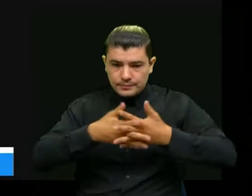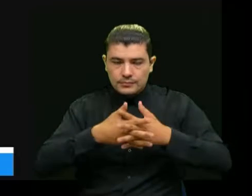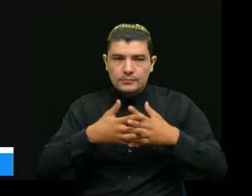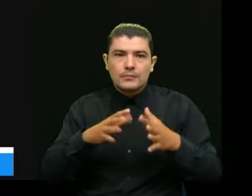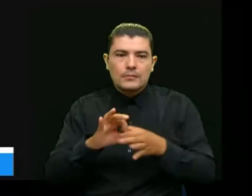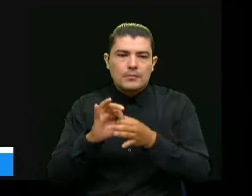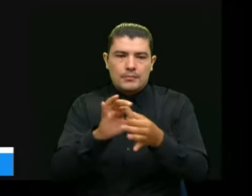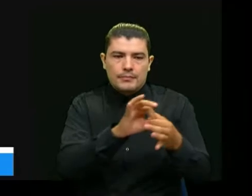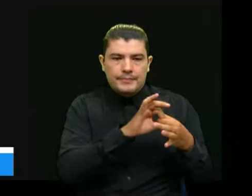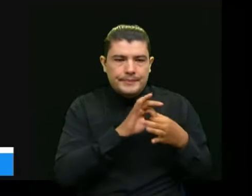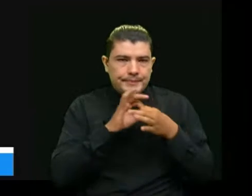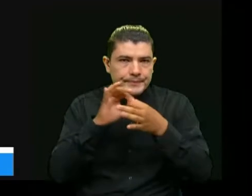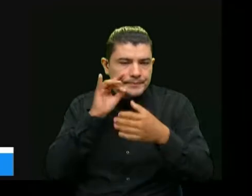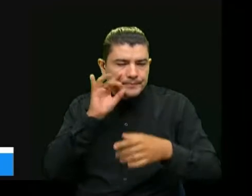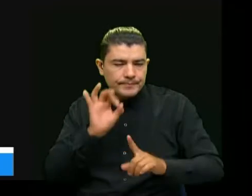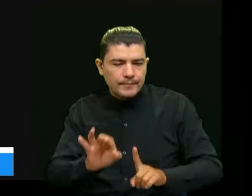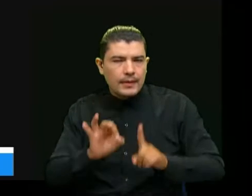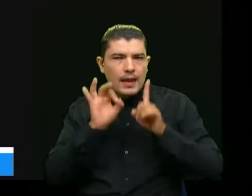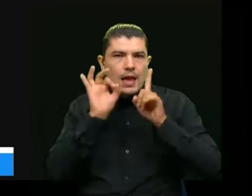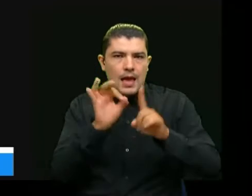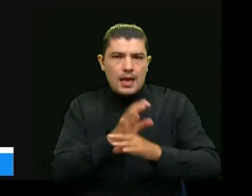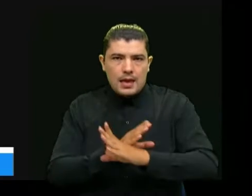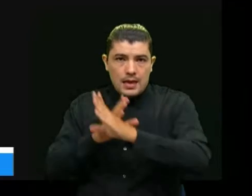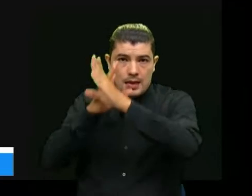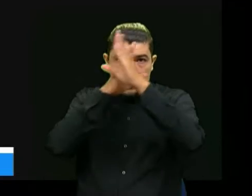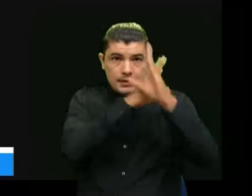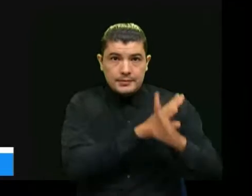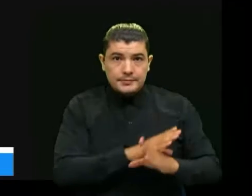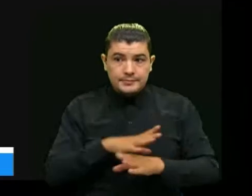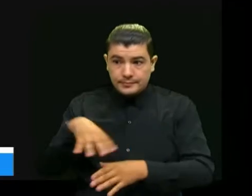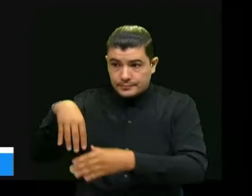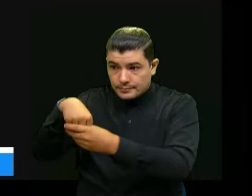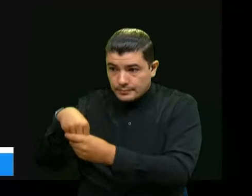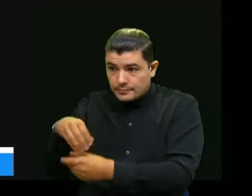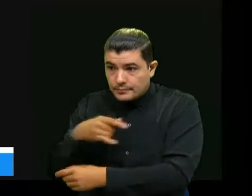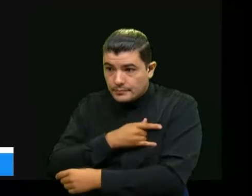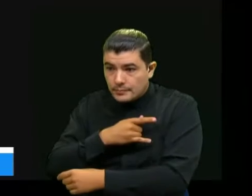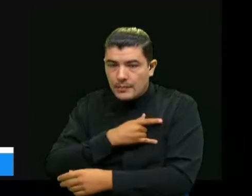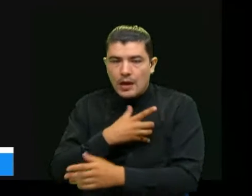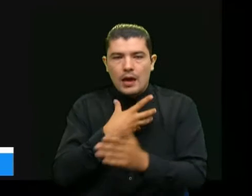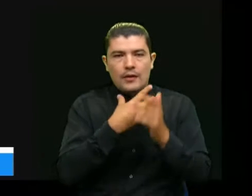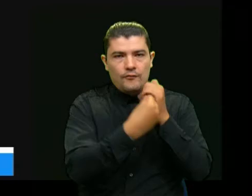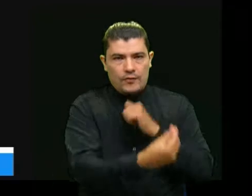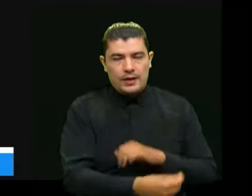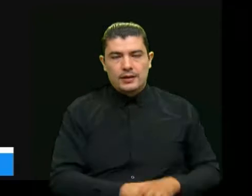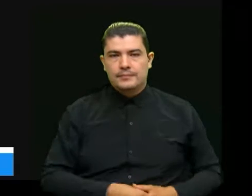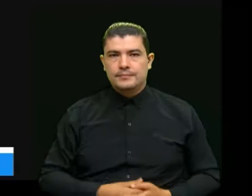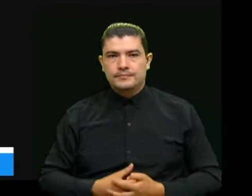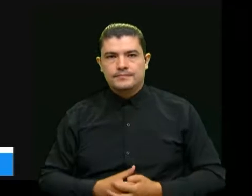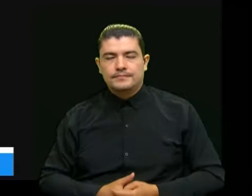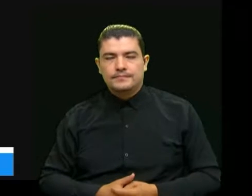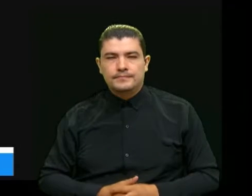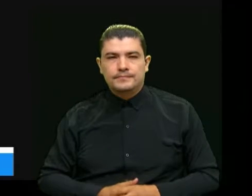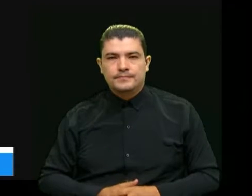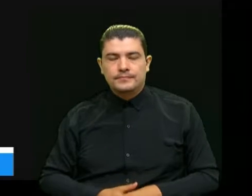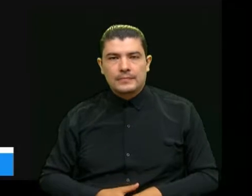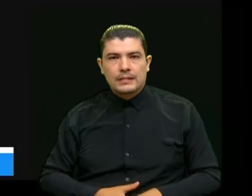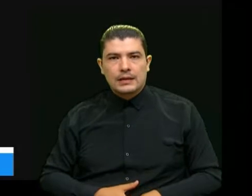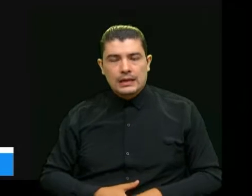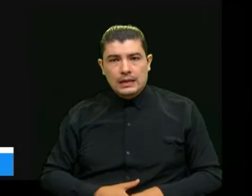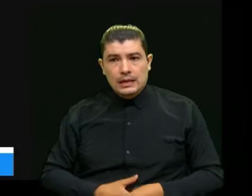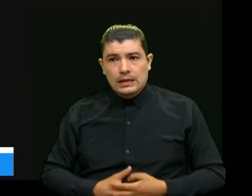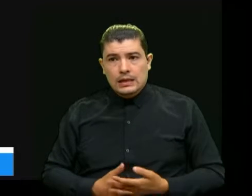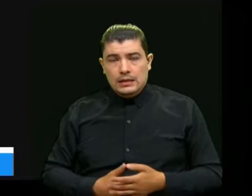seguridad a nivel del campus y también fuera del campus especialmente en los centros de atención de proyección social que manejamos No es